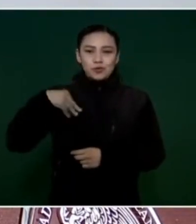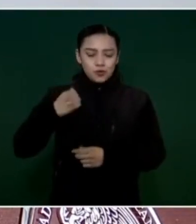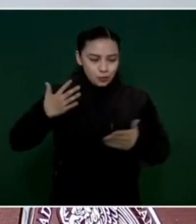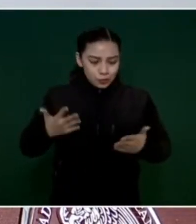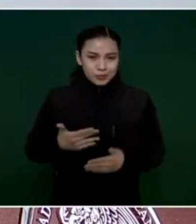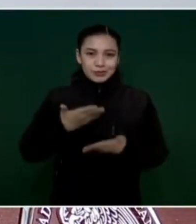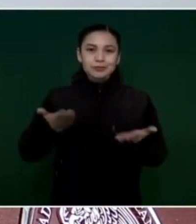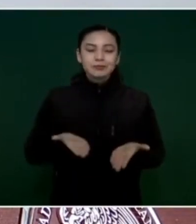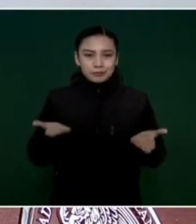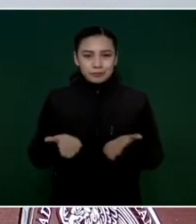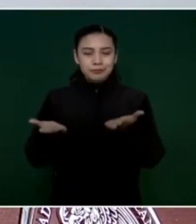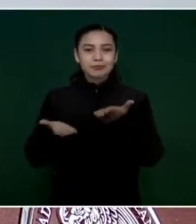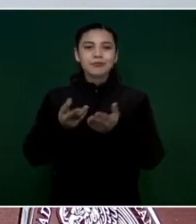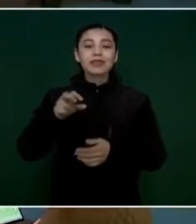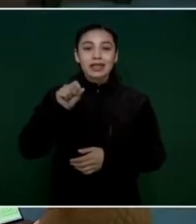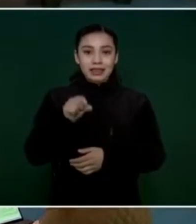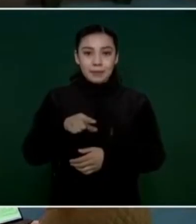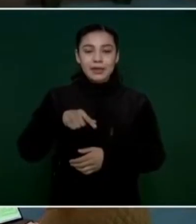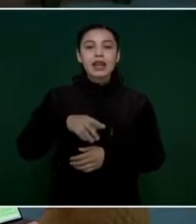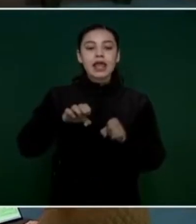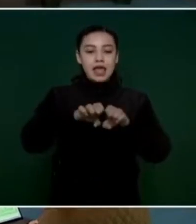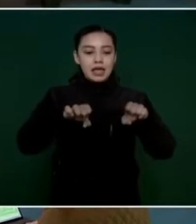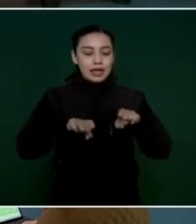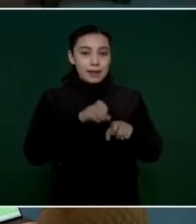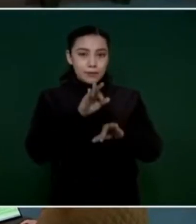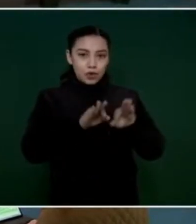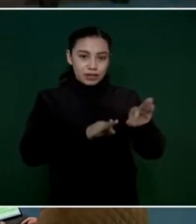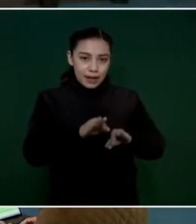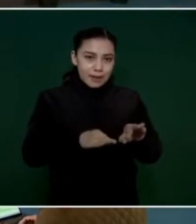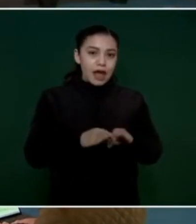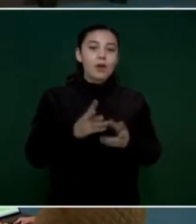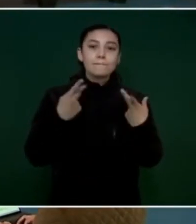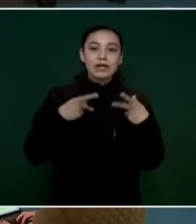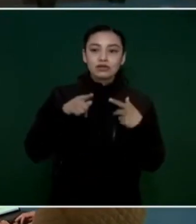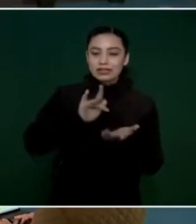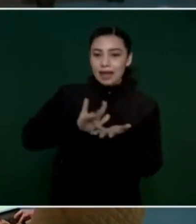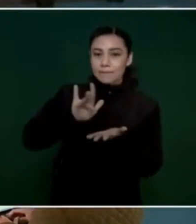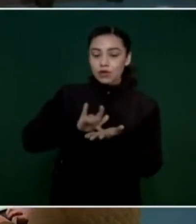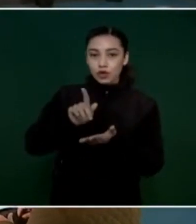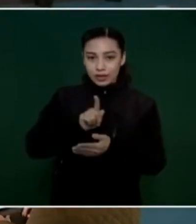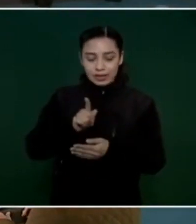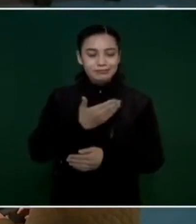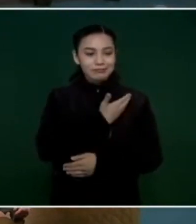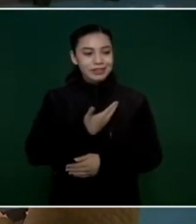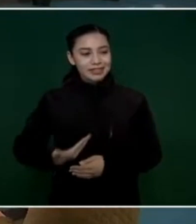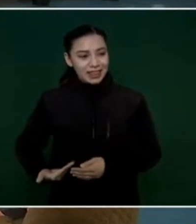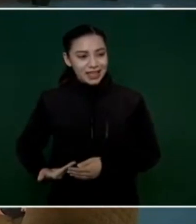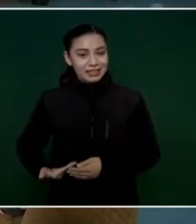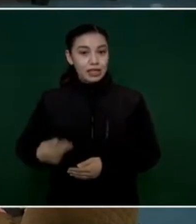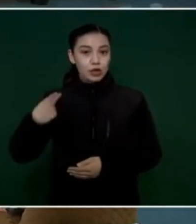la presencia del entrañable equipo de trabajo, de sus colaboradores. Presidente, hemos visto